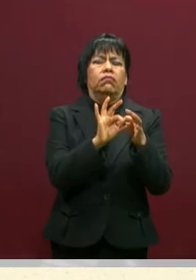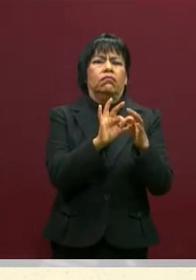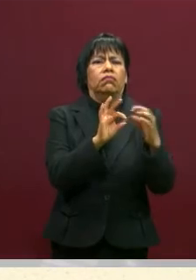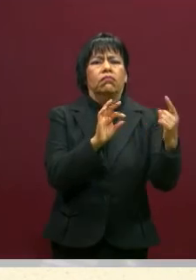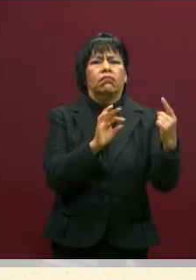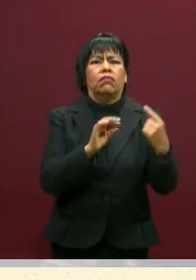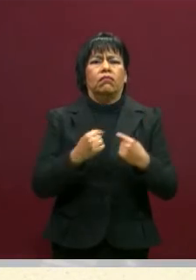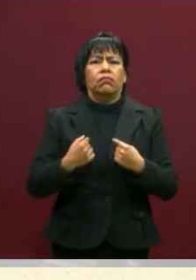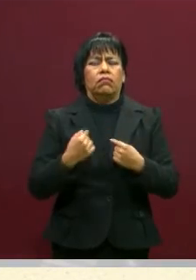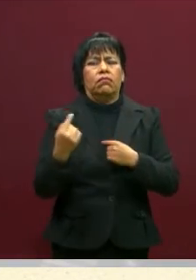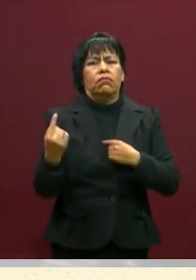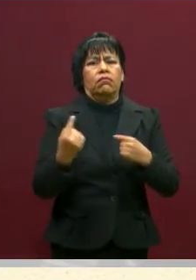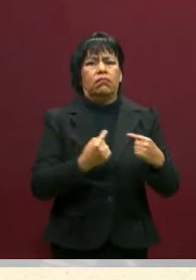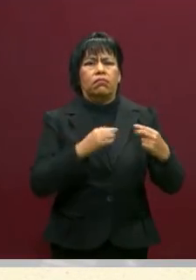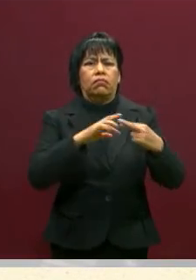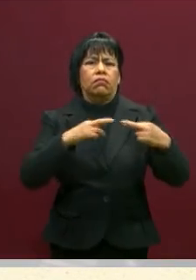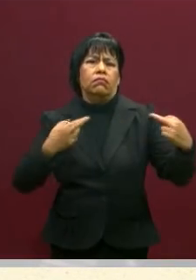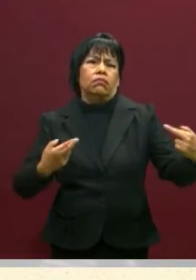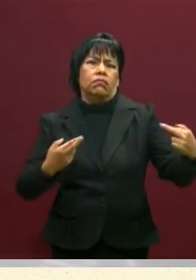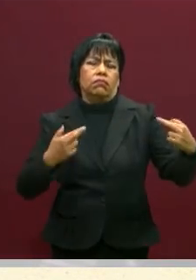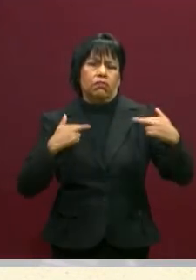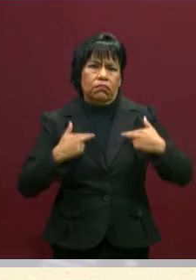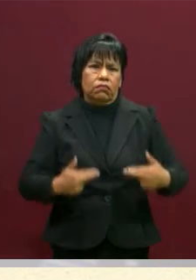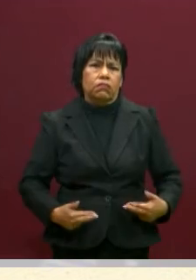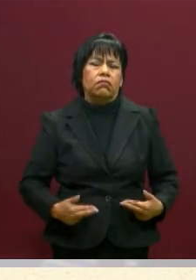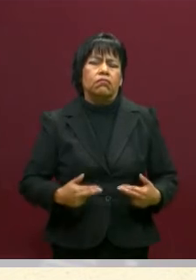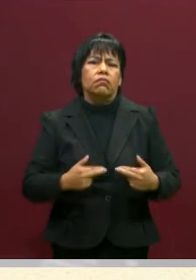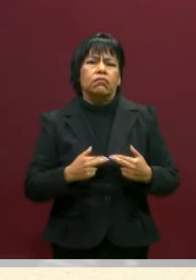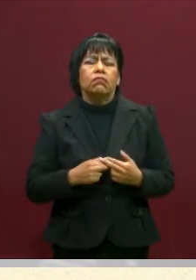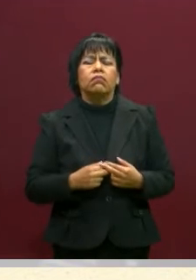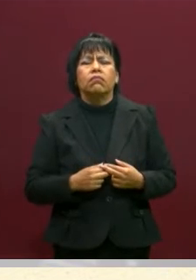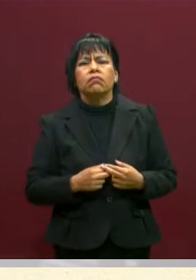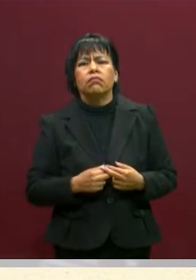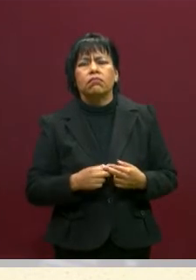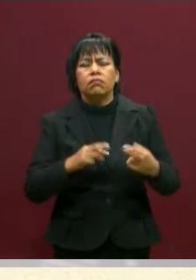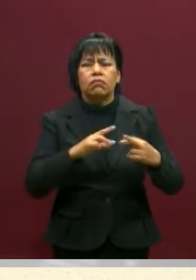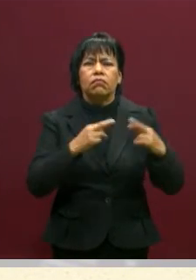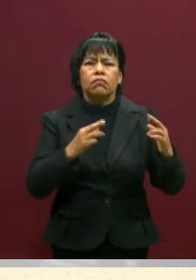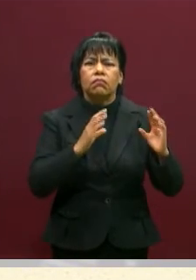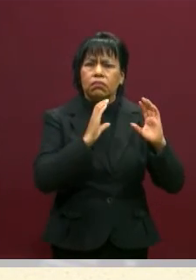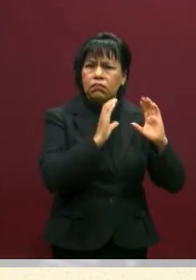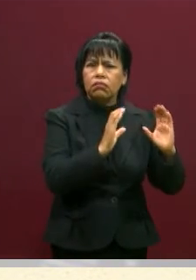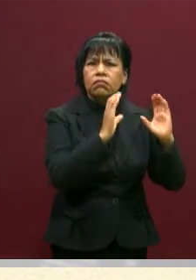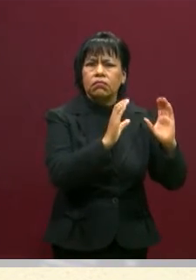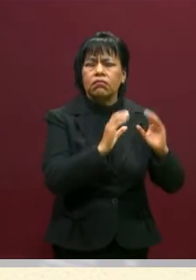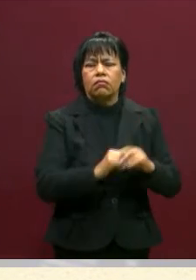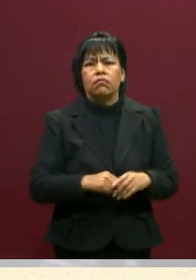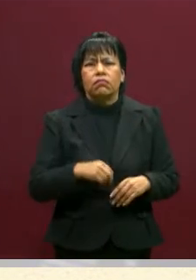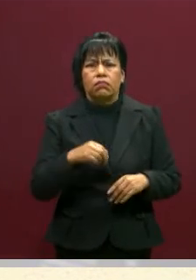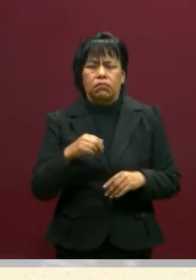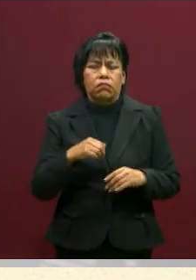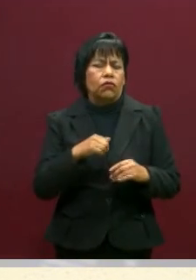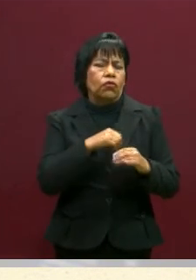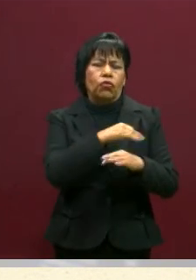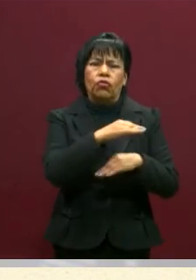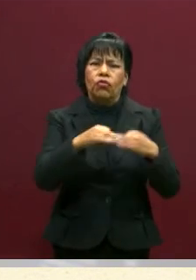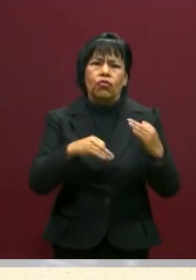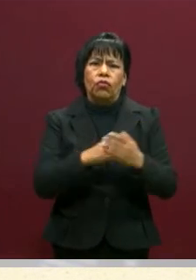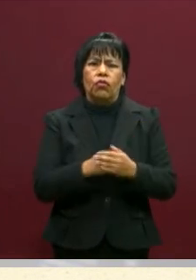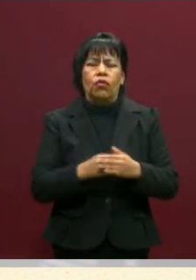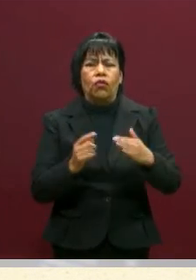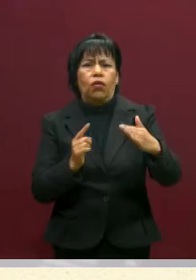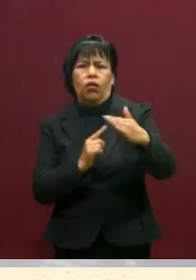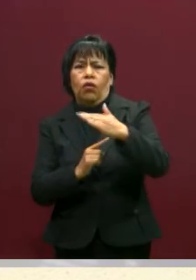humanos, pero no solo entre humanos, sino en las relaciones que tenemos consigo mismo. Claro. Con los demás y con el entorno,